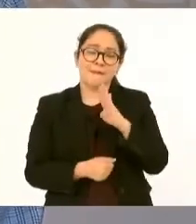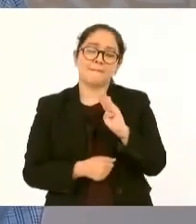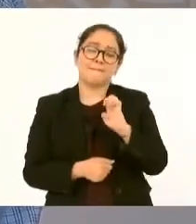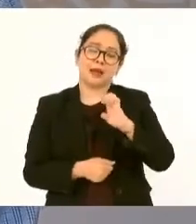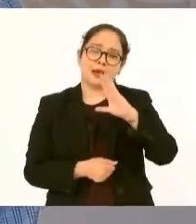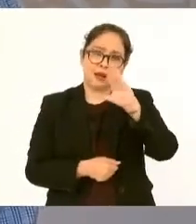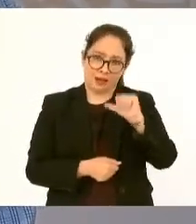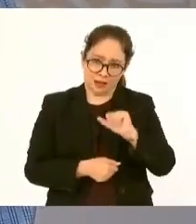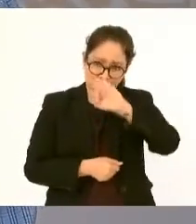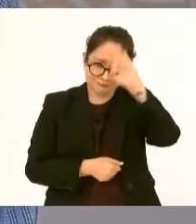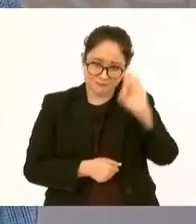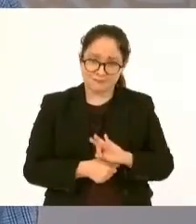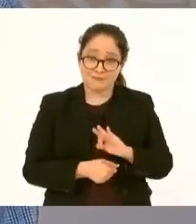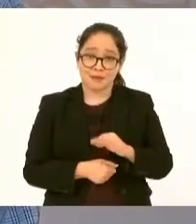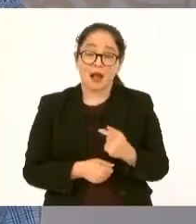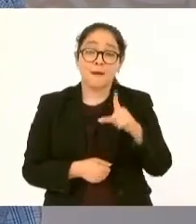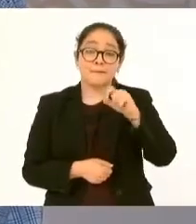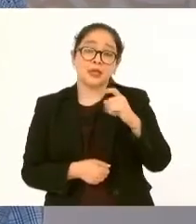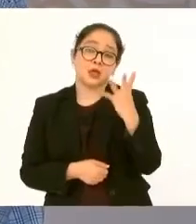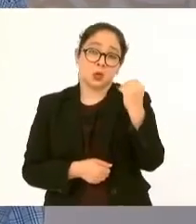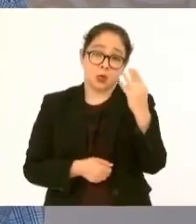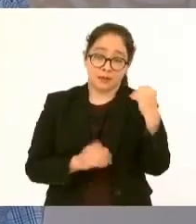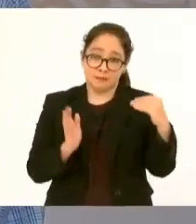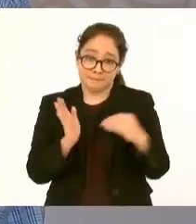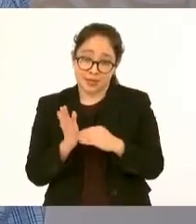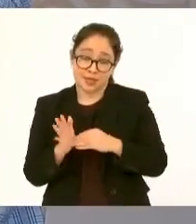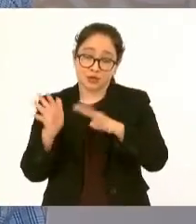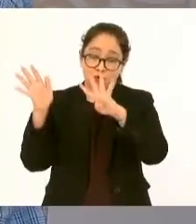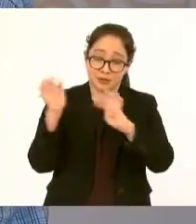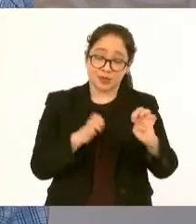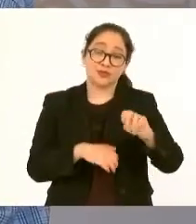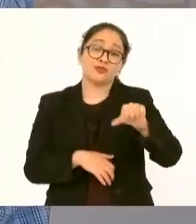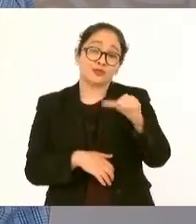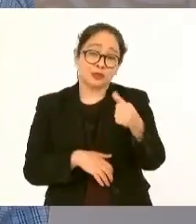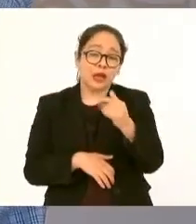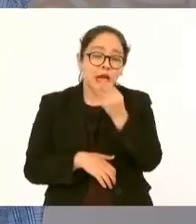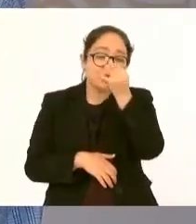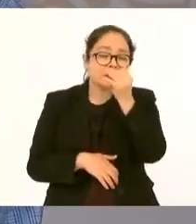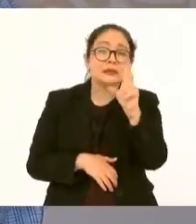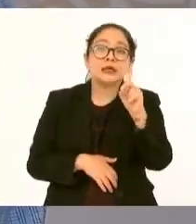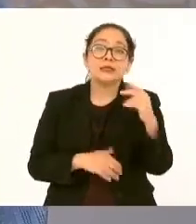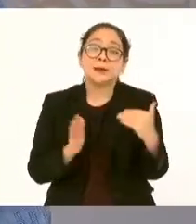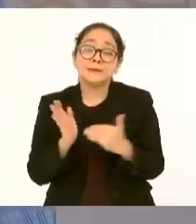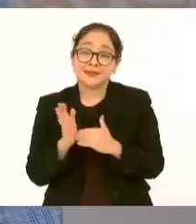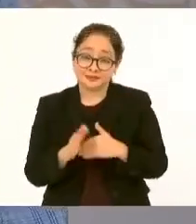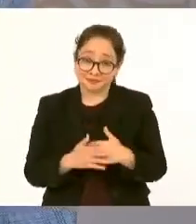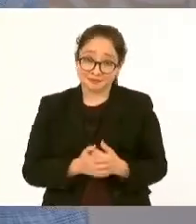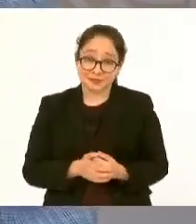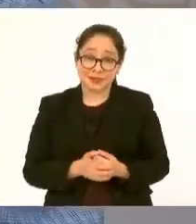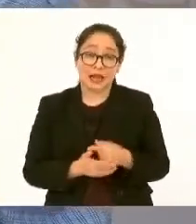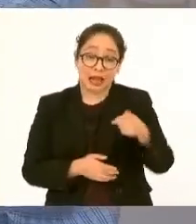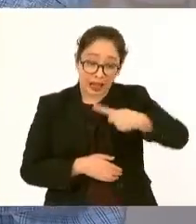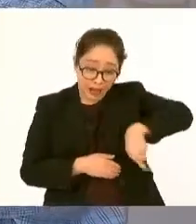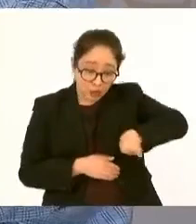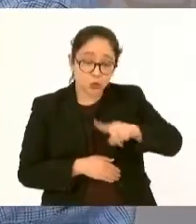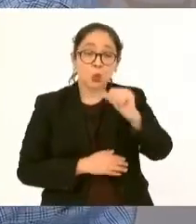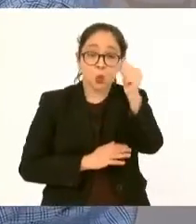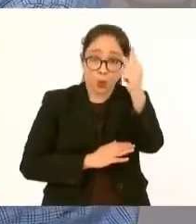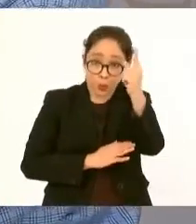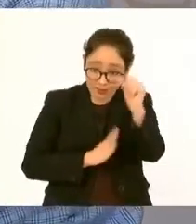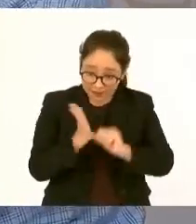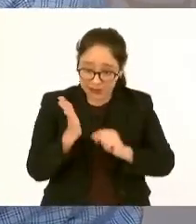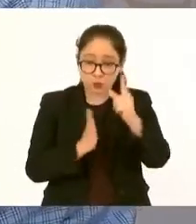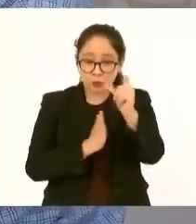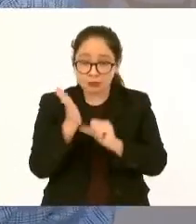29.911, casi 30.000 que reciben que cada mes 2